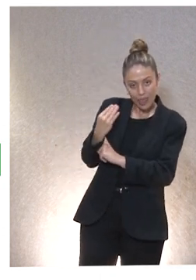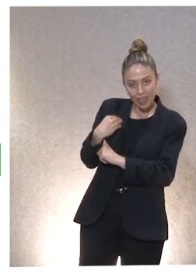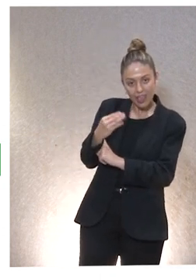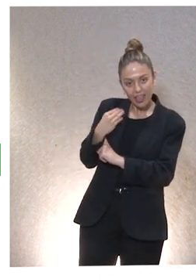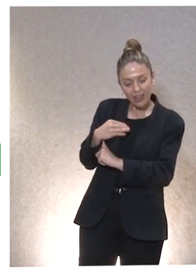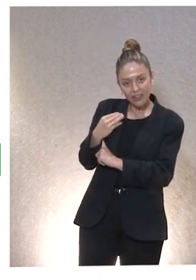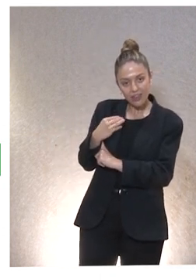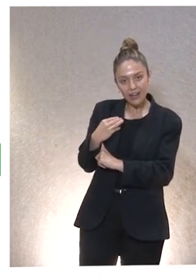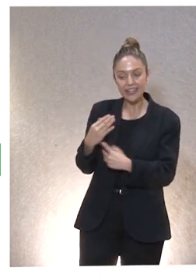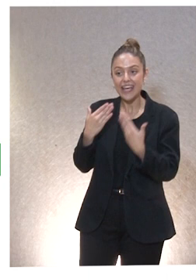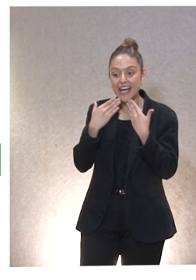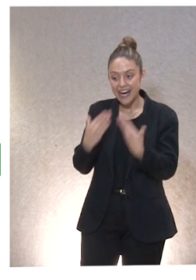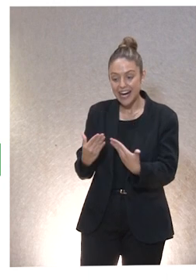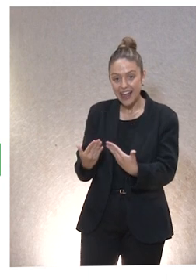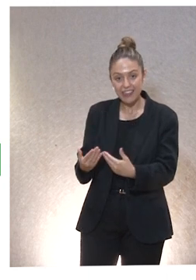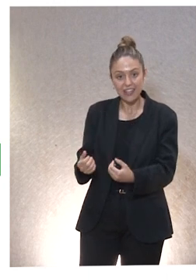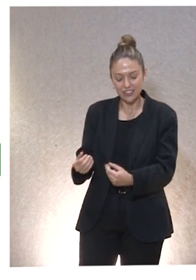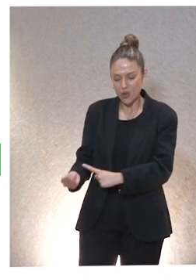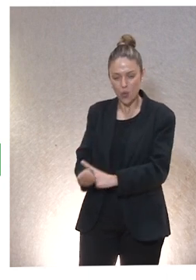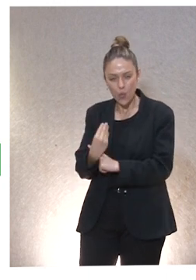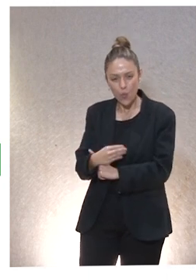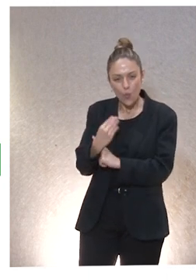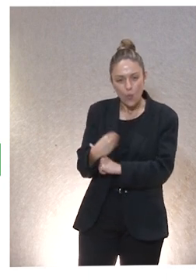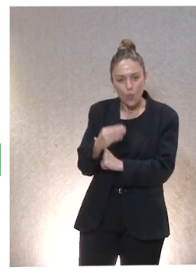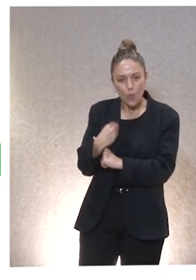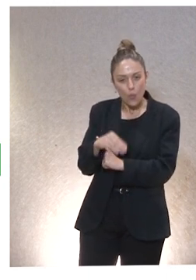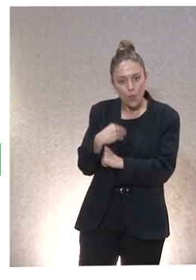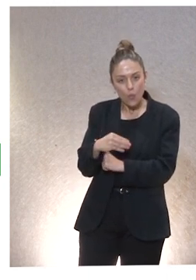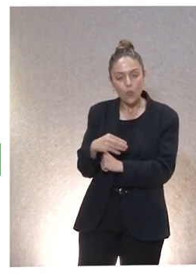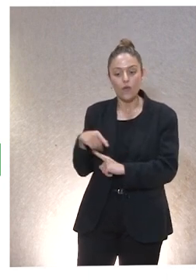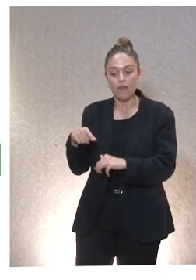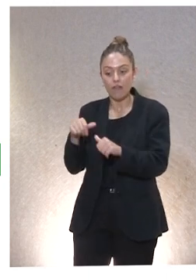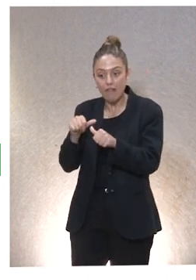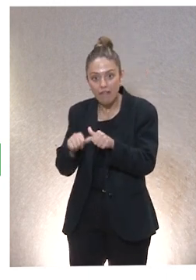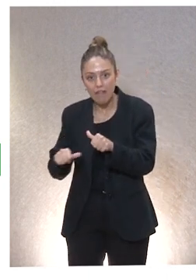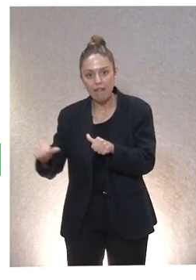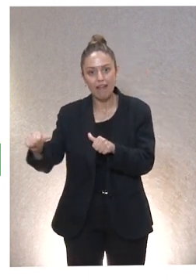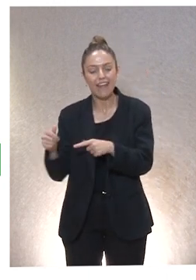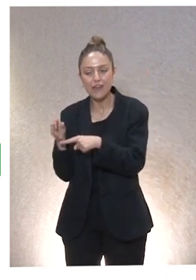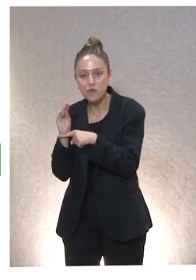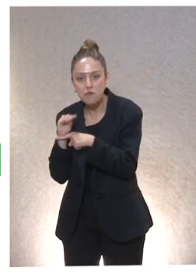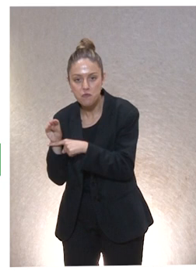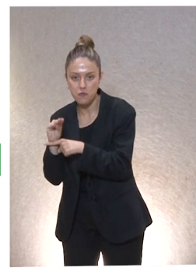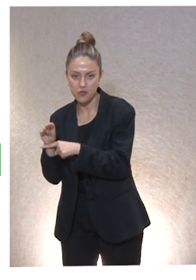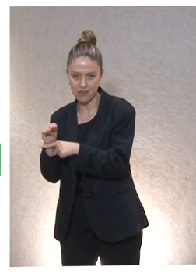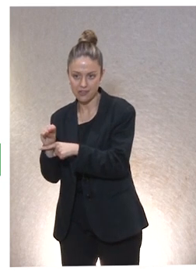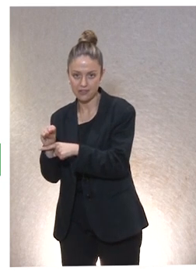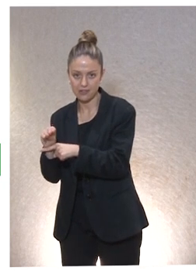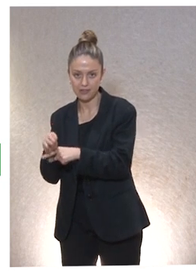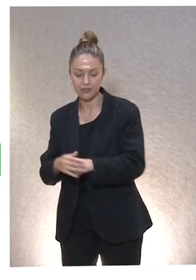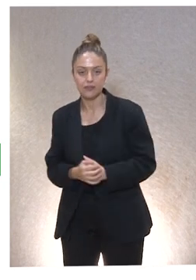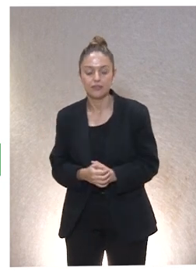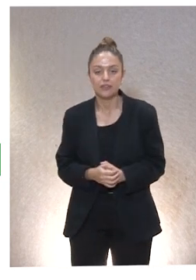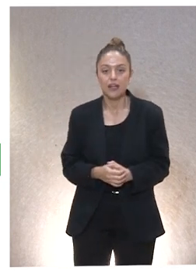Y gracias a que hemos sido intensamente cuidados, podemos generar nosotros el autocuidado y el cuidado de otros. En cualquier caso, hay